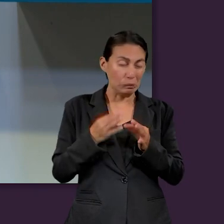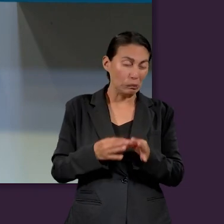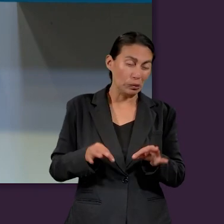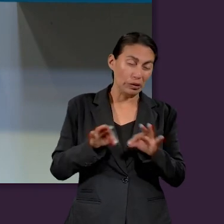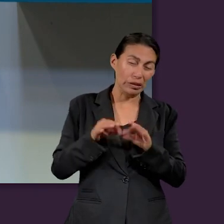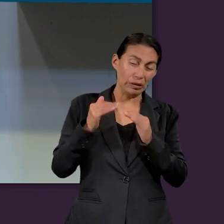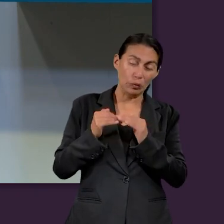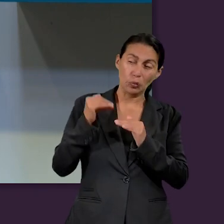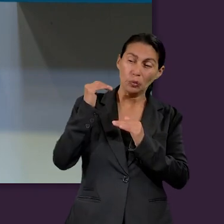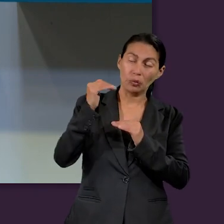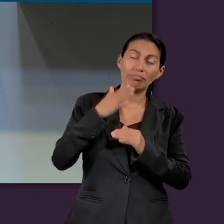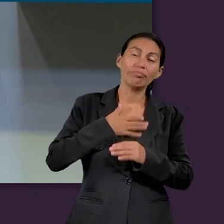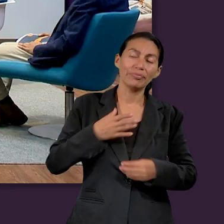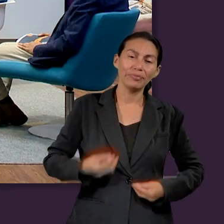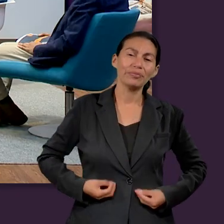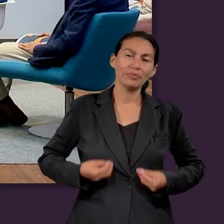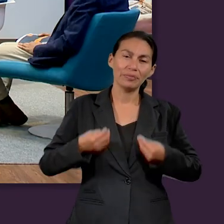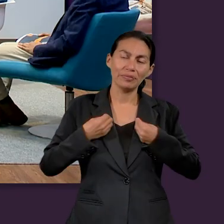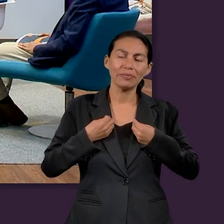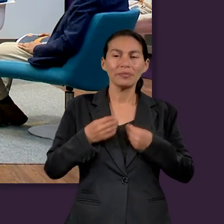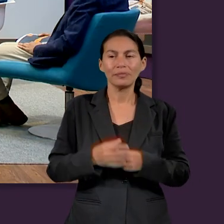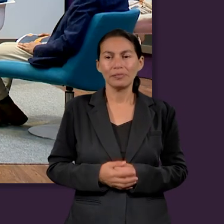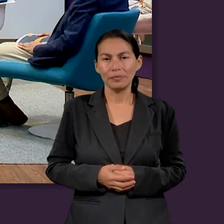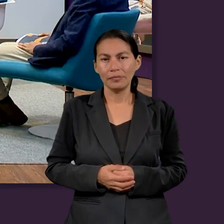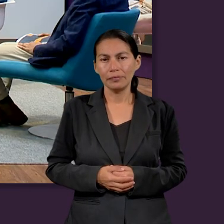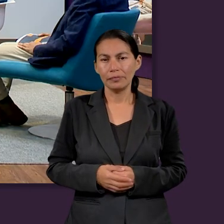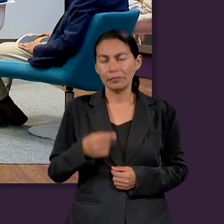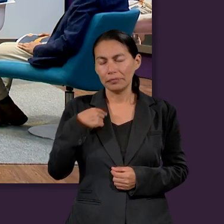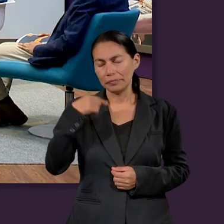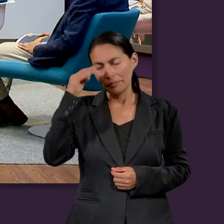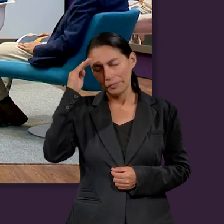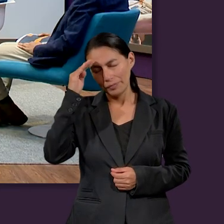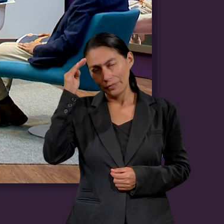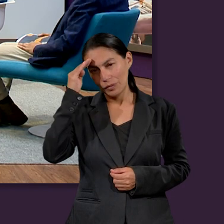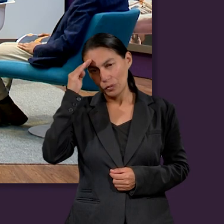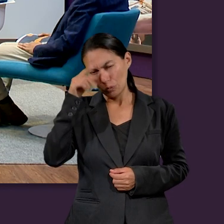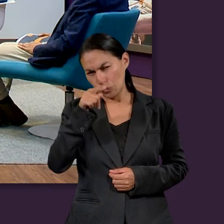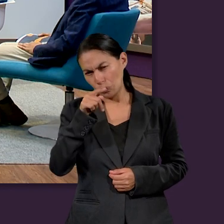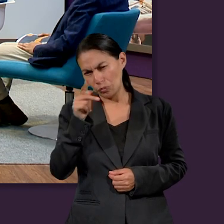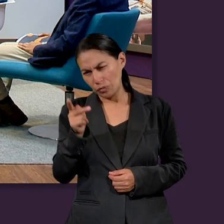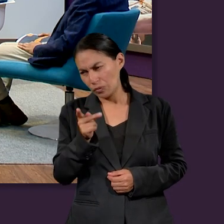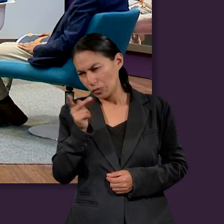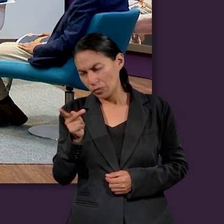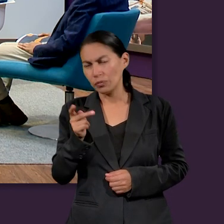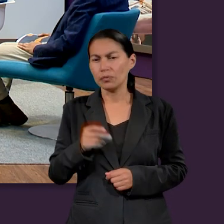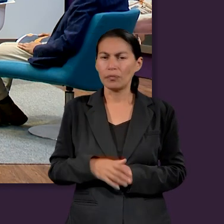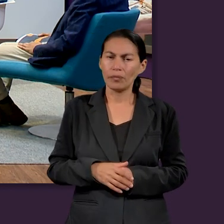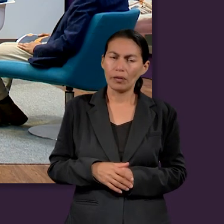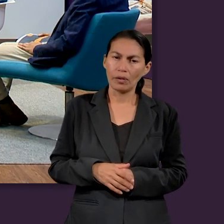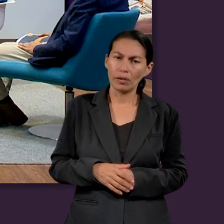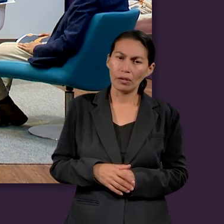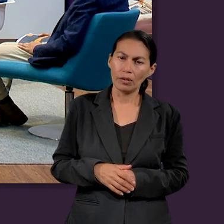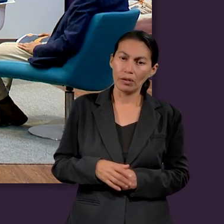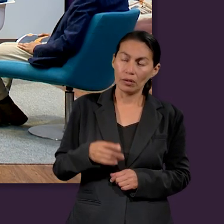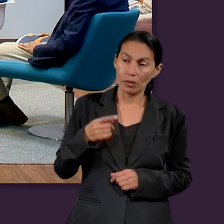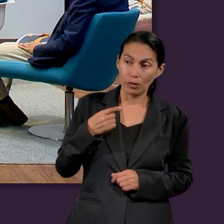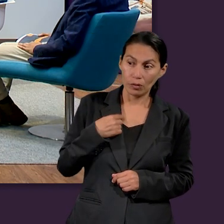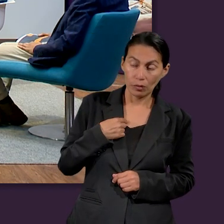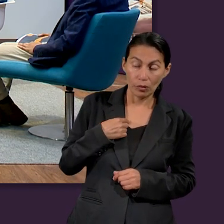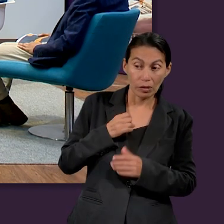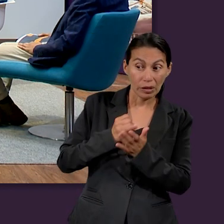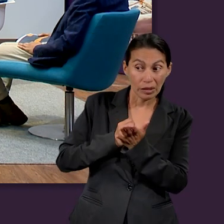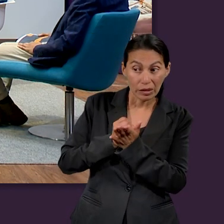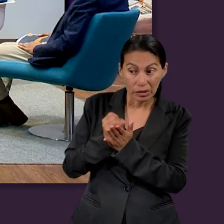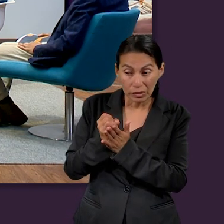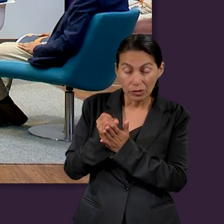trascendentes para la vida. Y yo creo que aquí tanto lo que tú preguntas de si